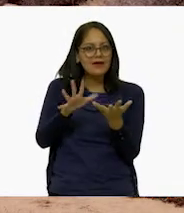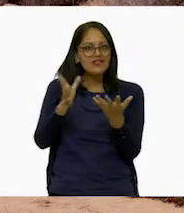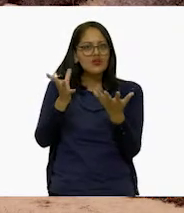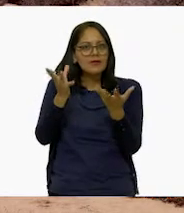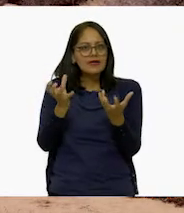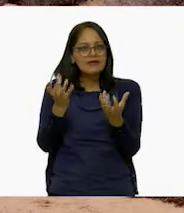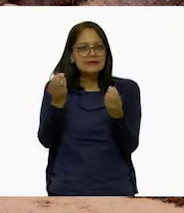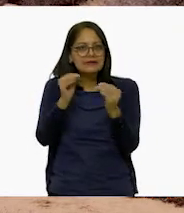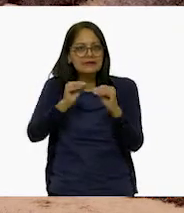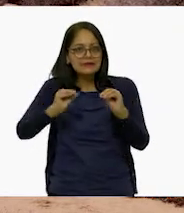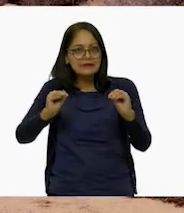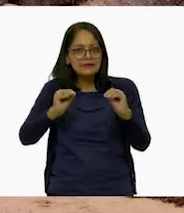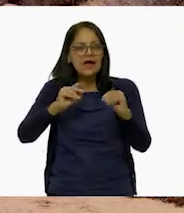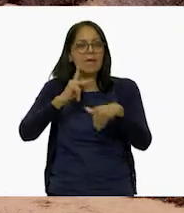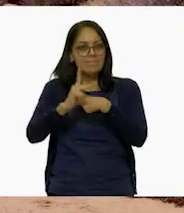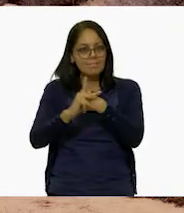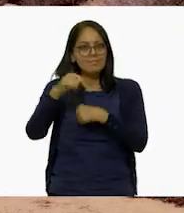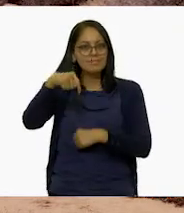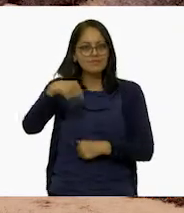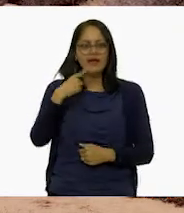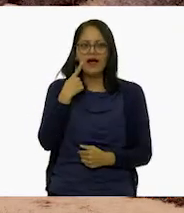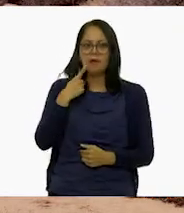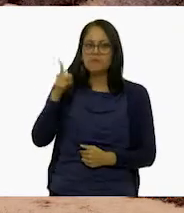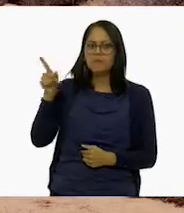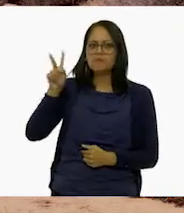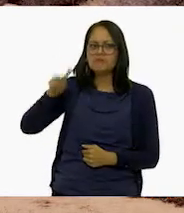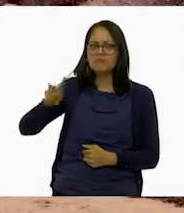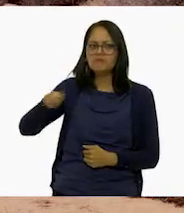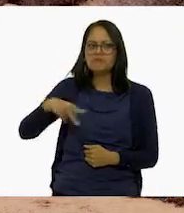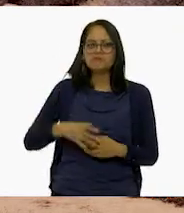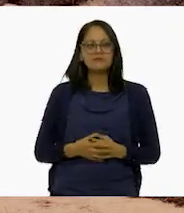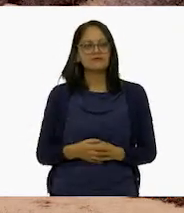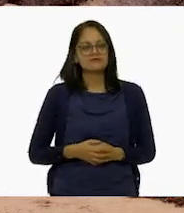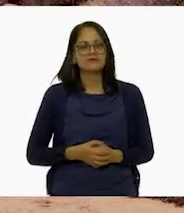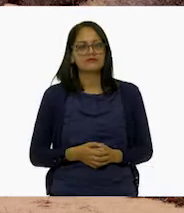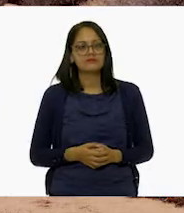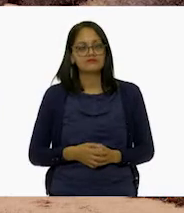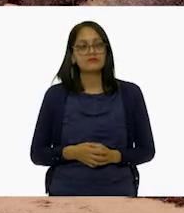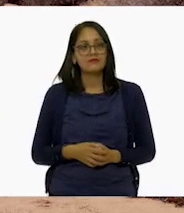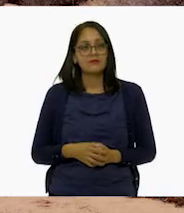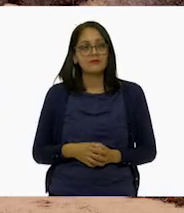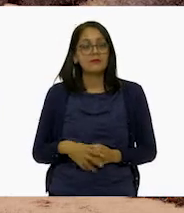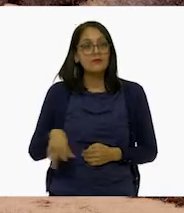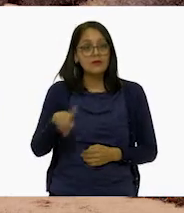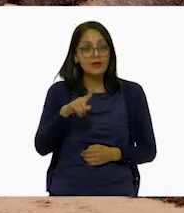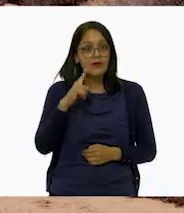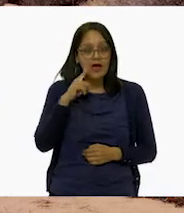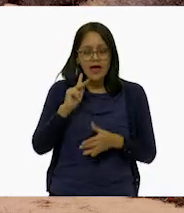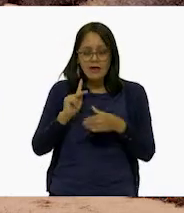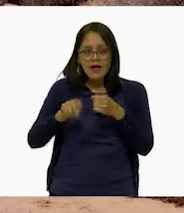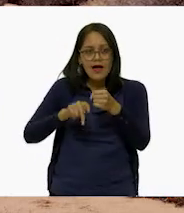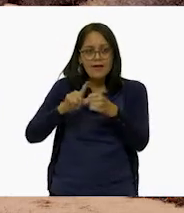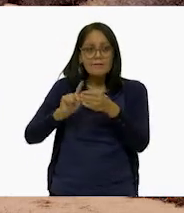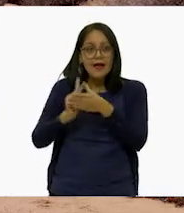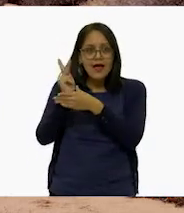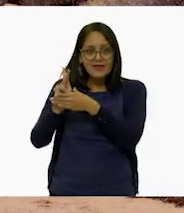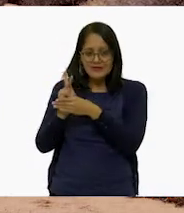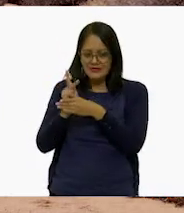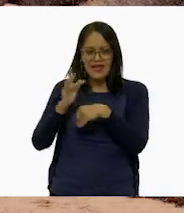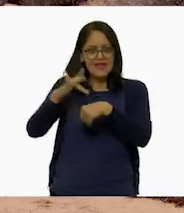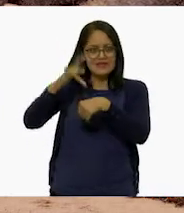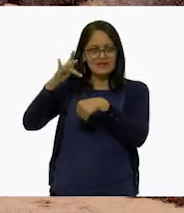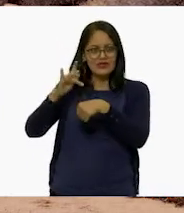país. Sí, es lo que observo. El tipo de vegetación es espinosa y se